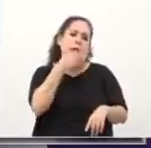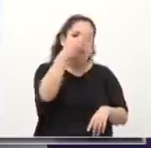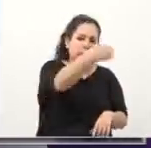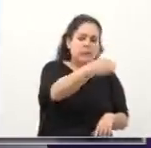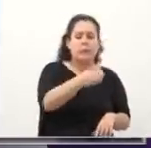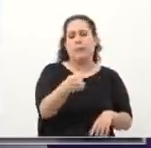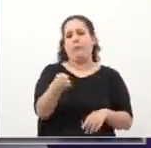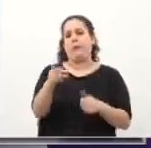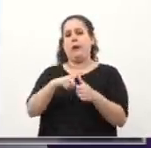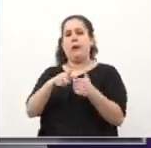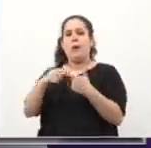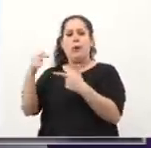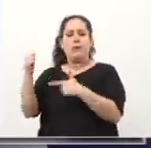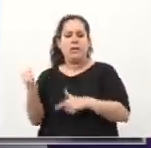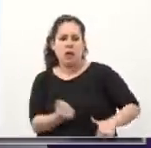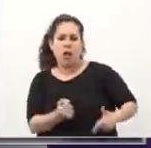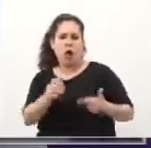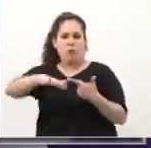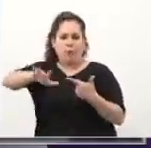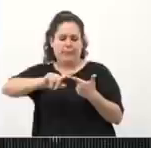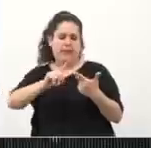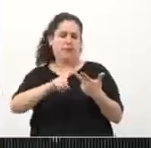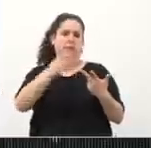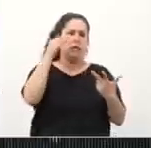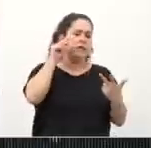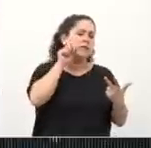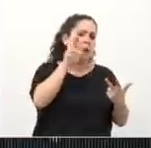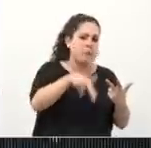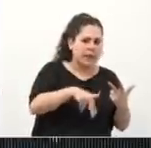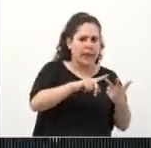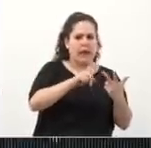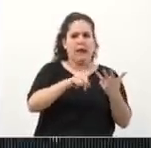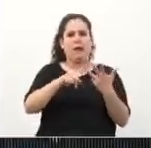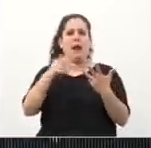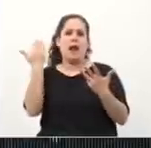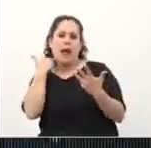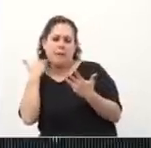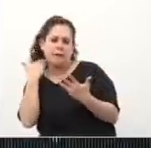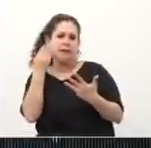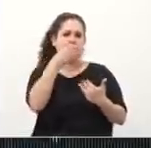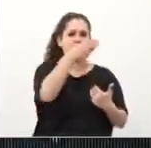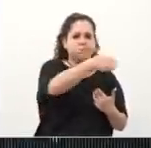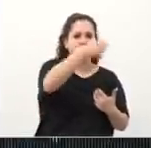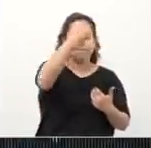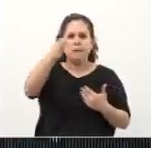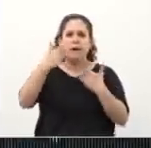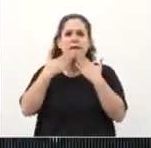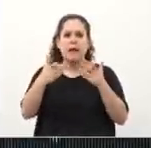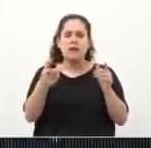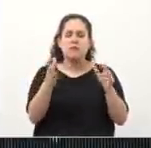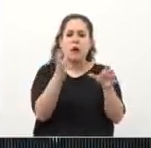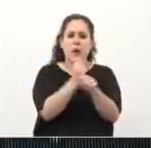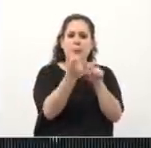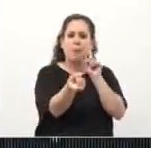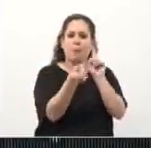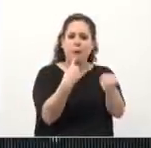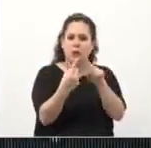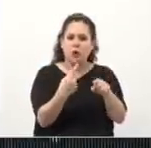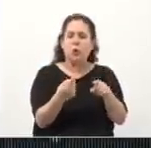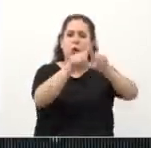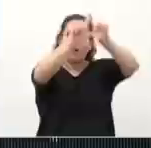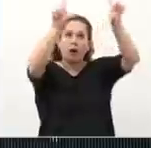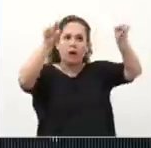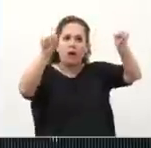López, el de San Miguel, en La Matanza. Gracias a eso también hoy implementamos el sistema que te dice exactamente dentro de